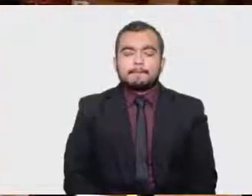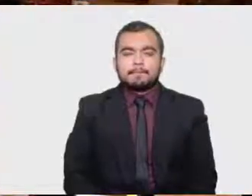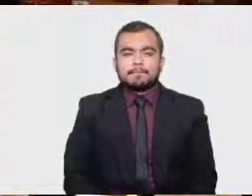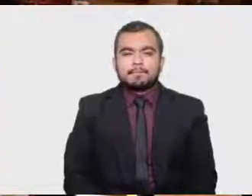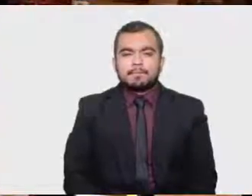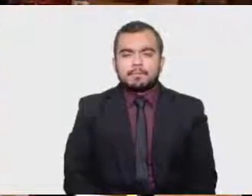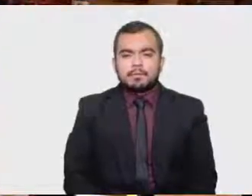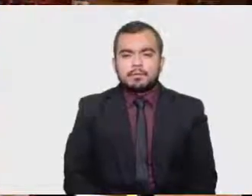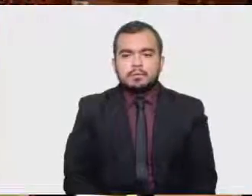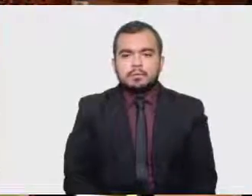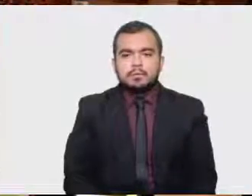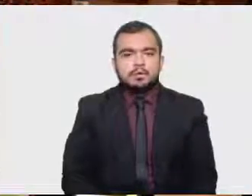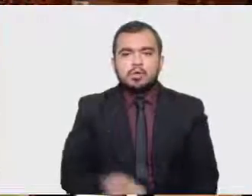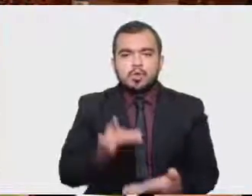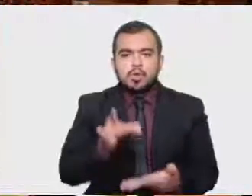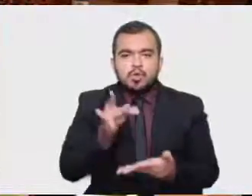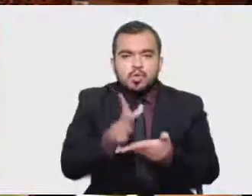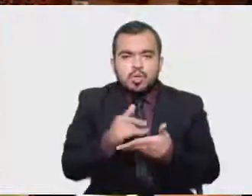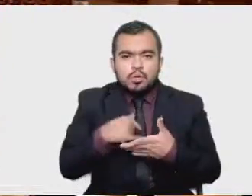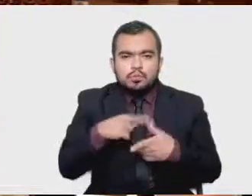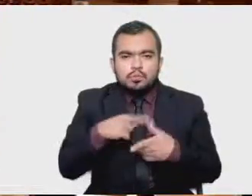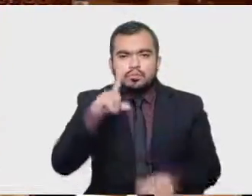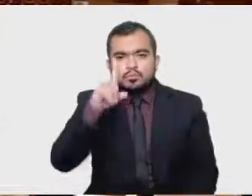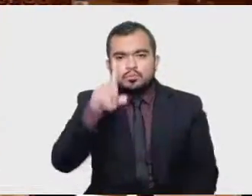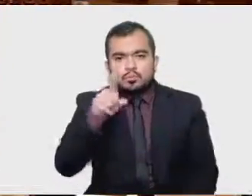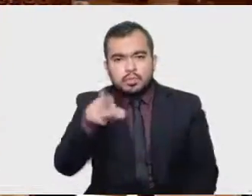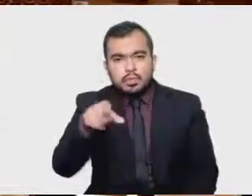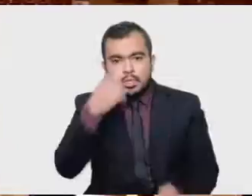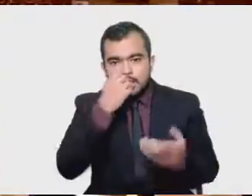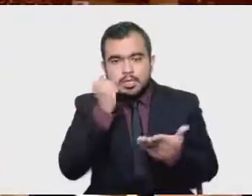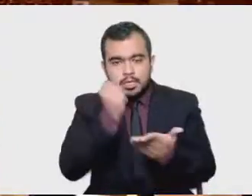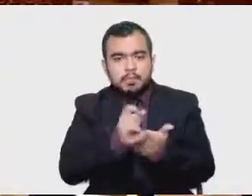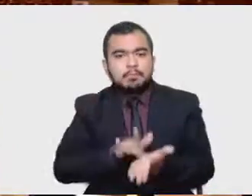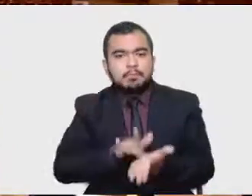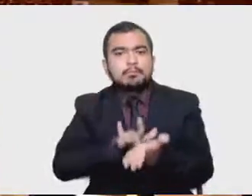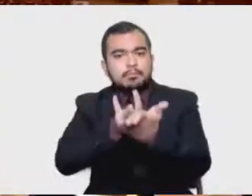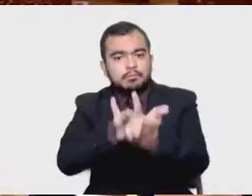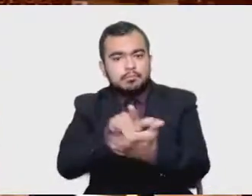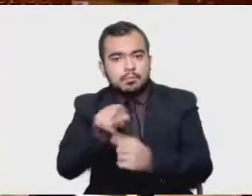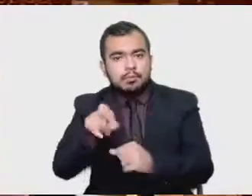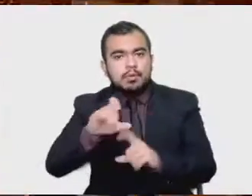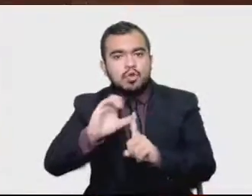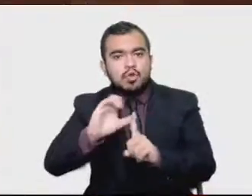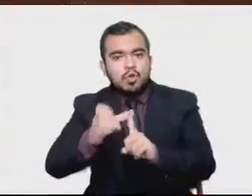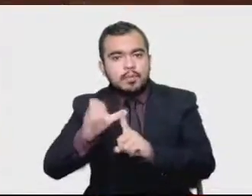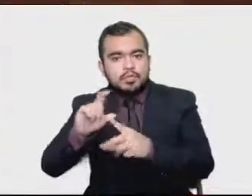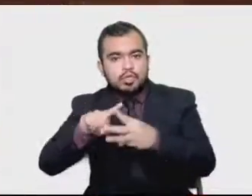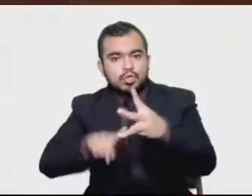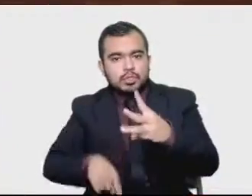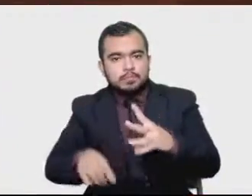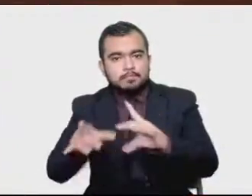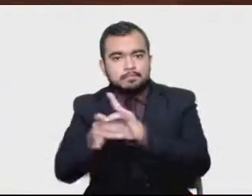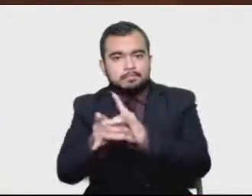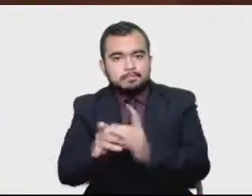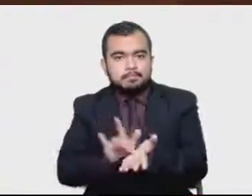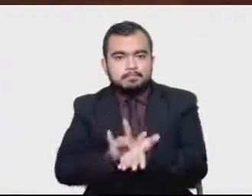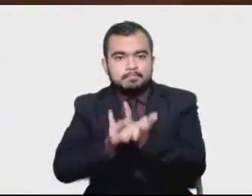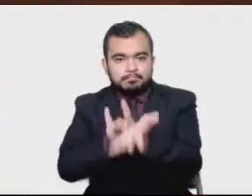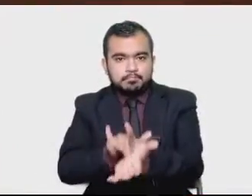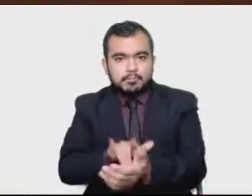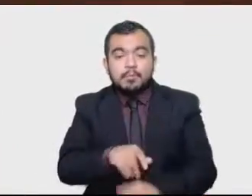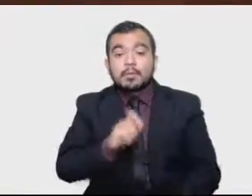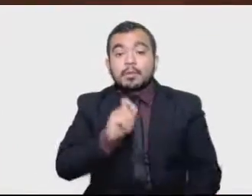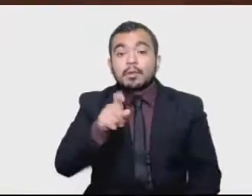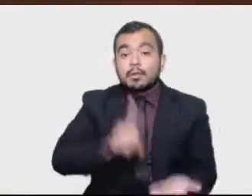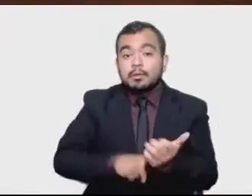Solamente para respaldar el dictamen de estas comisiones unidas y mencionar que dentro de la tarea legislativa que